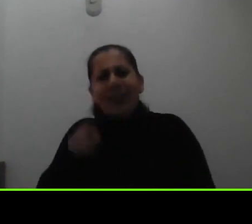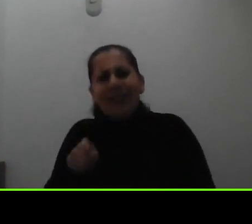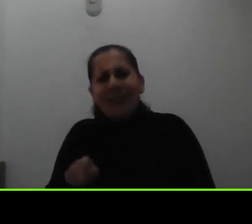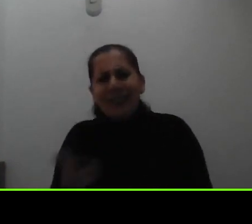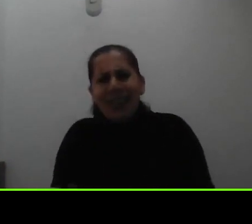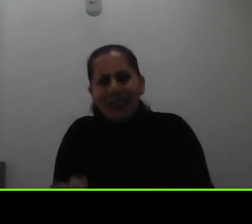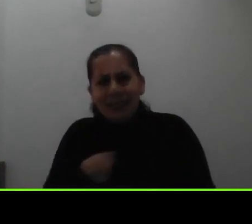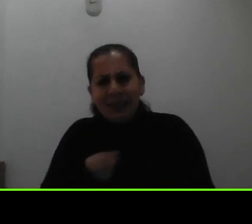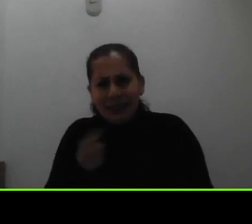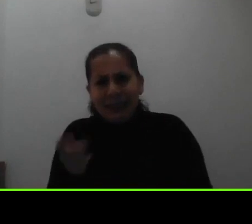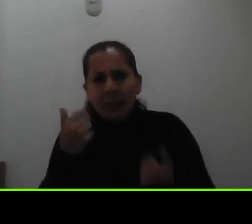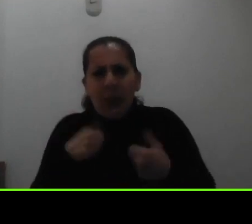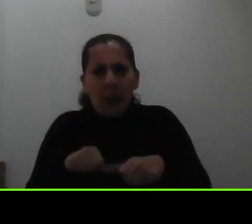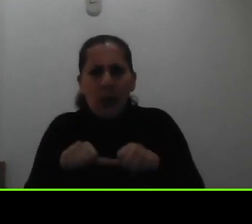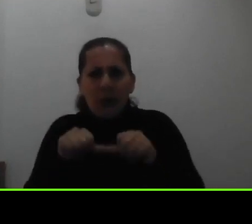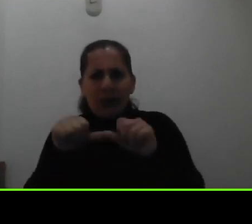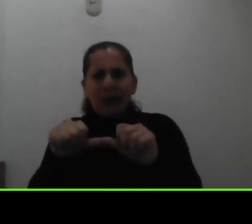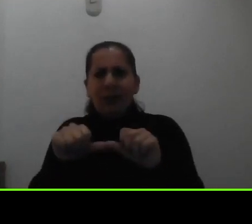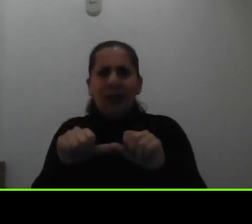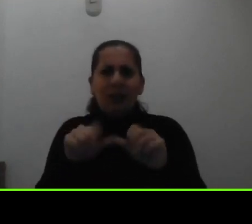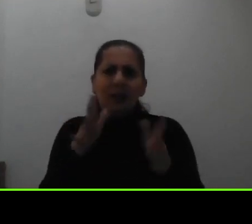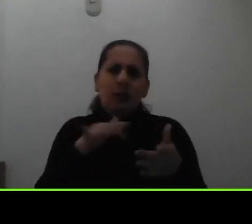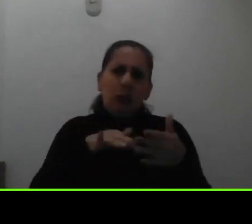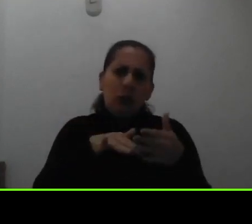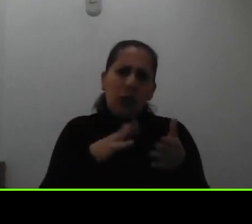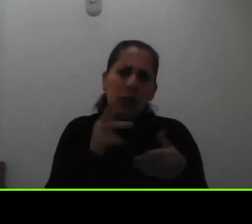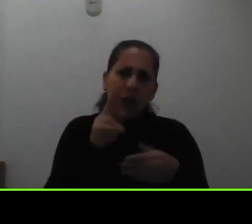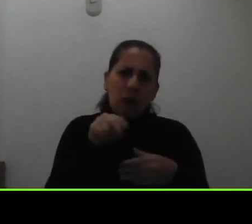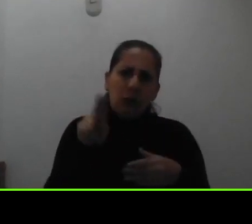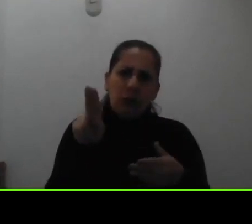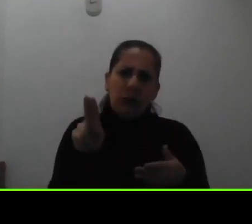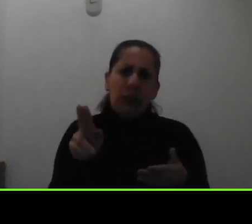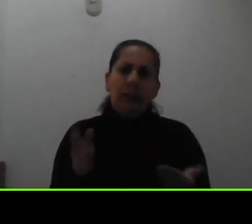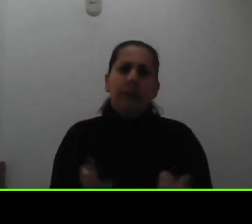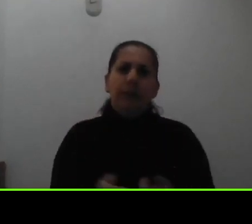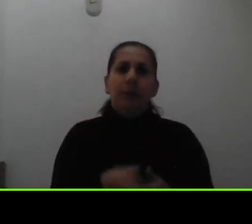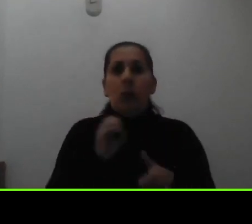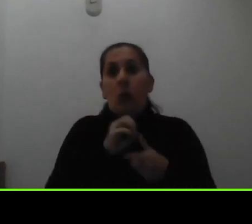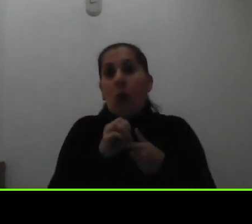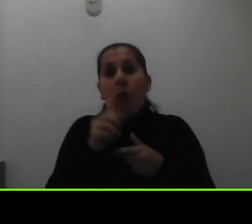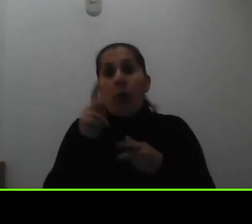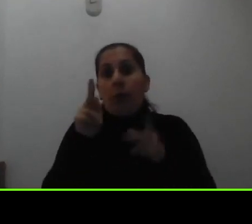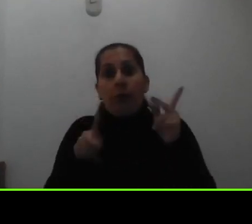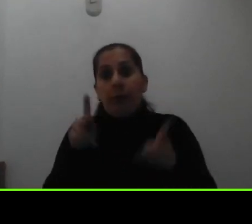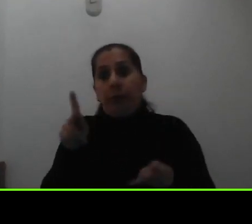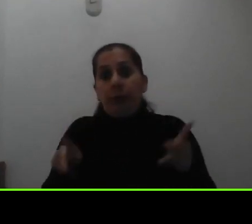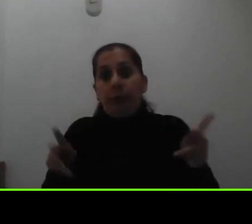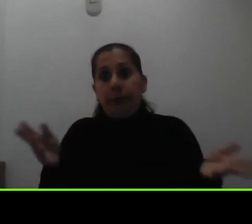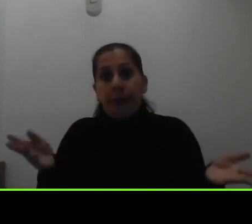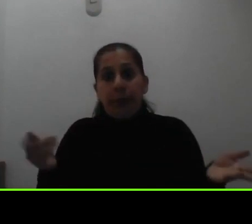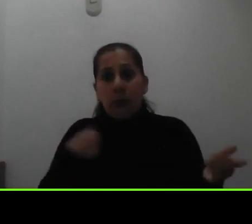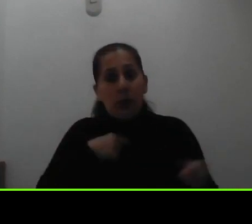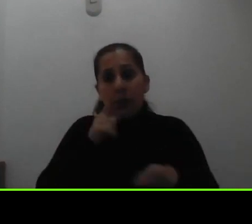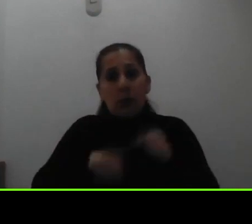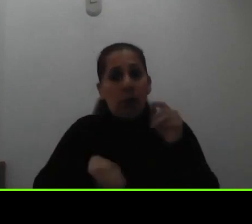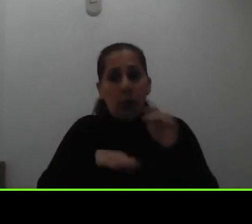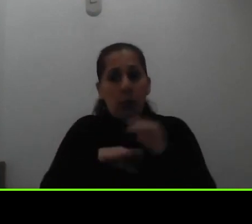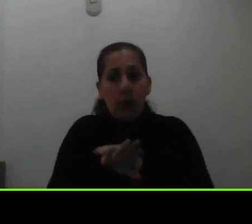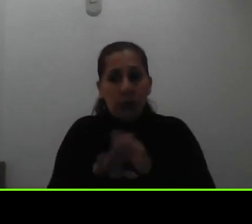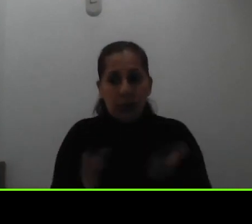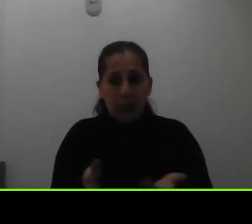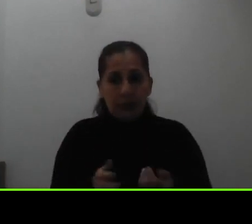mantenerse y continuar en sus estudios universitarios o bien personas como les decía que no han podido ingresar